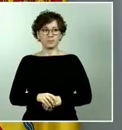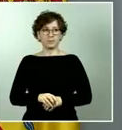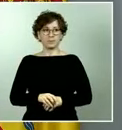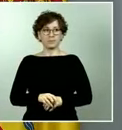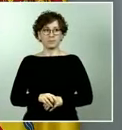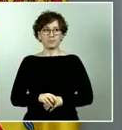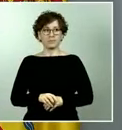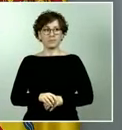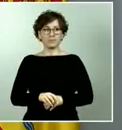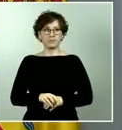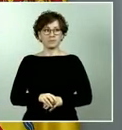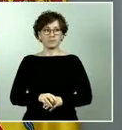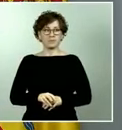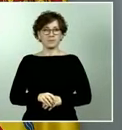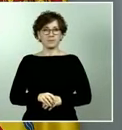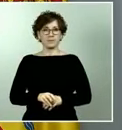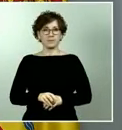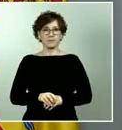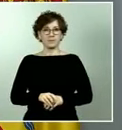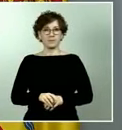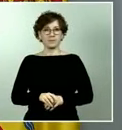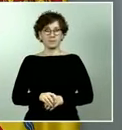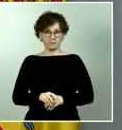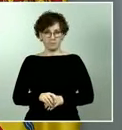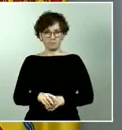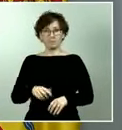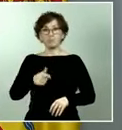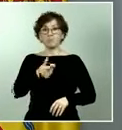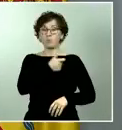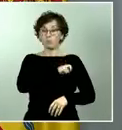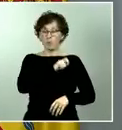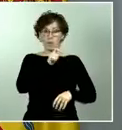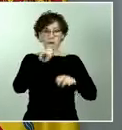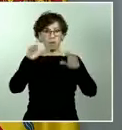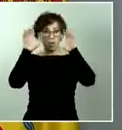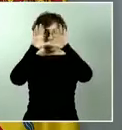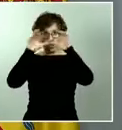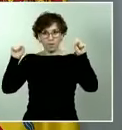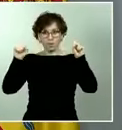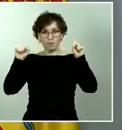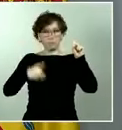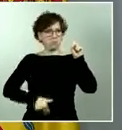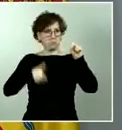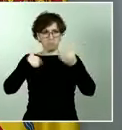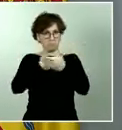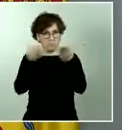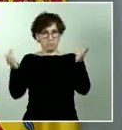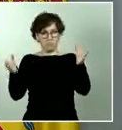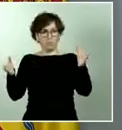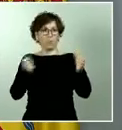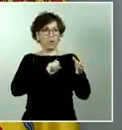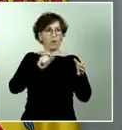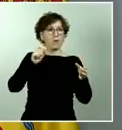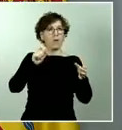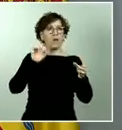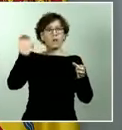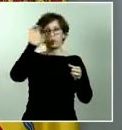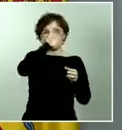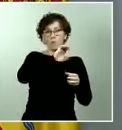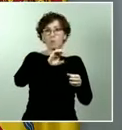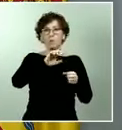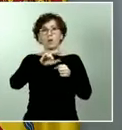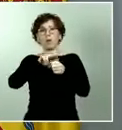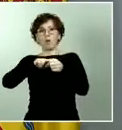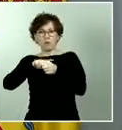En esos términos, la policía, la Guardia Civil y el conjunto de fuerzas autonómicas locales, municipales, seguirán el